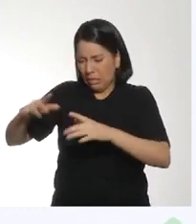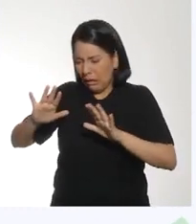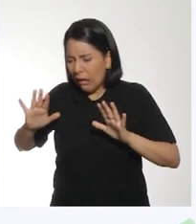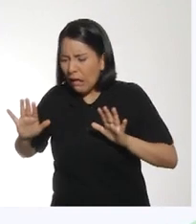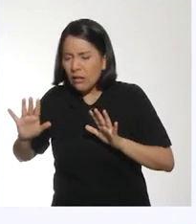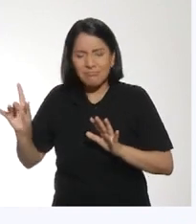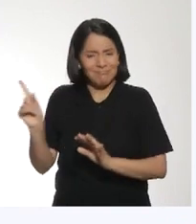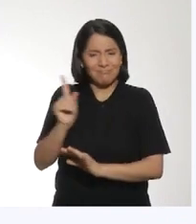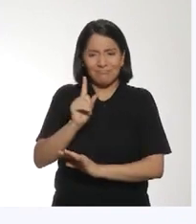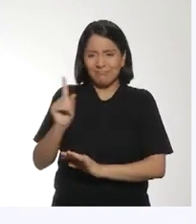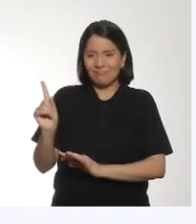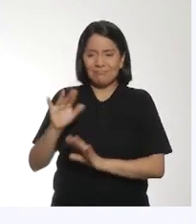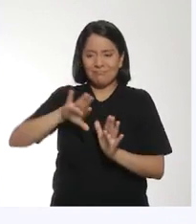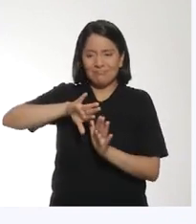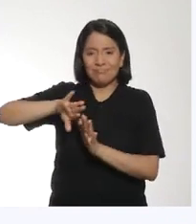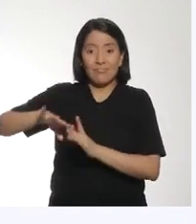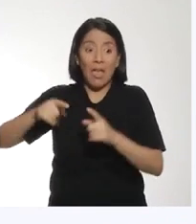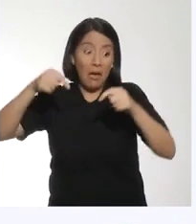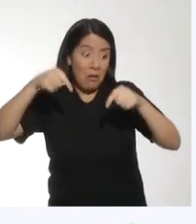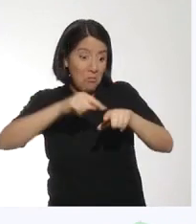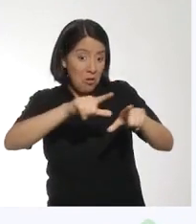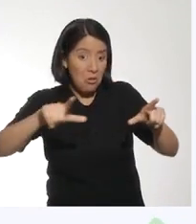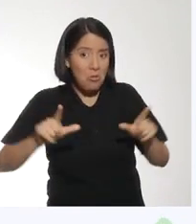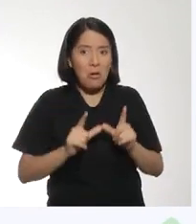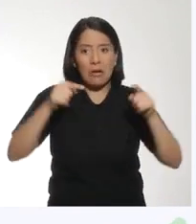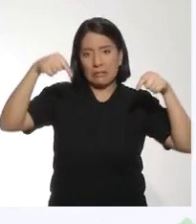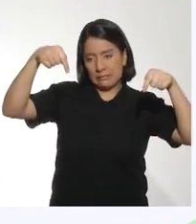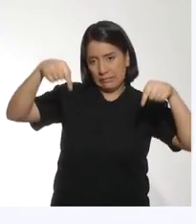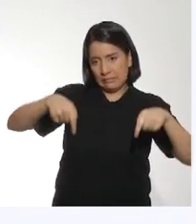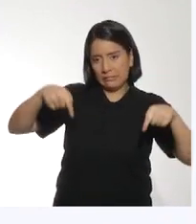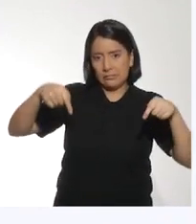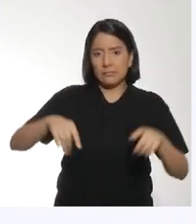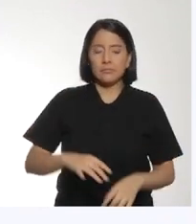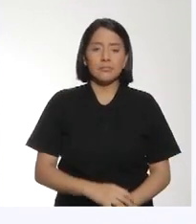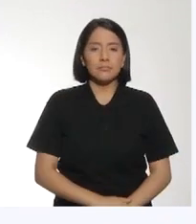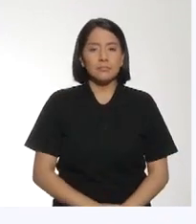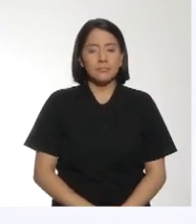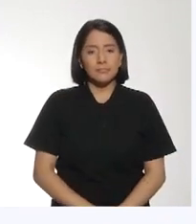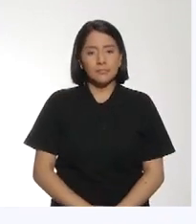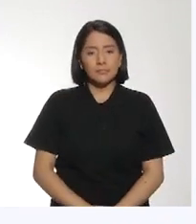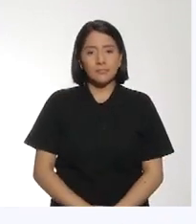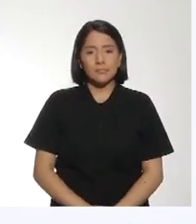cables que se interfieran en su camino. En nuestro caso, hoy lo haremos en este espacio.